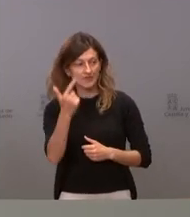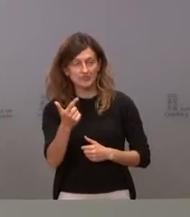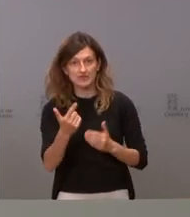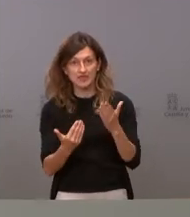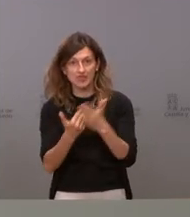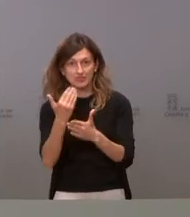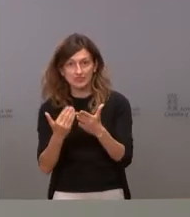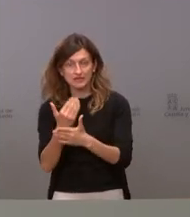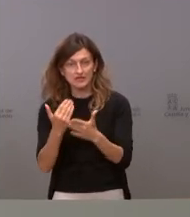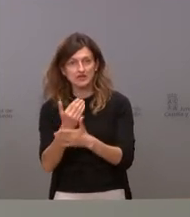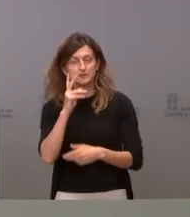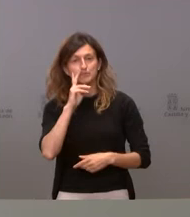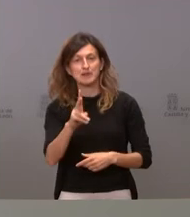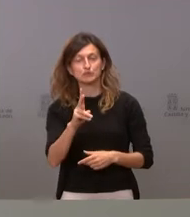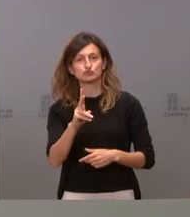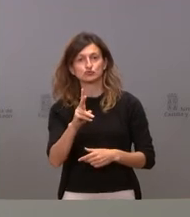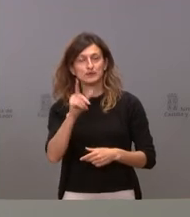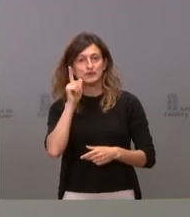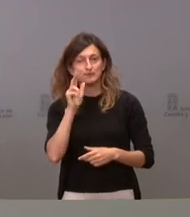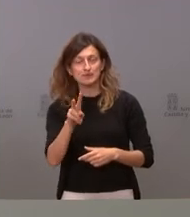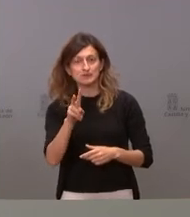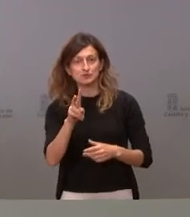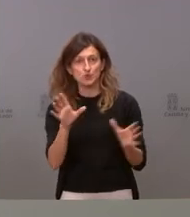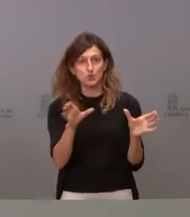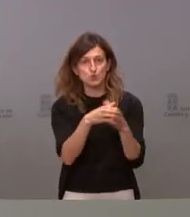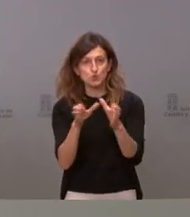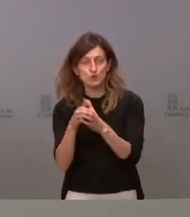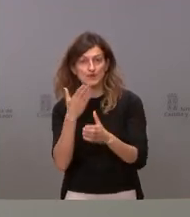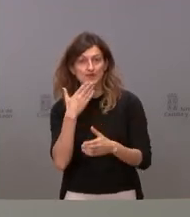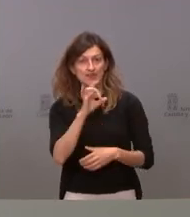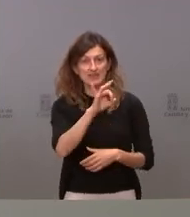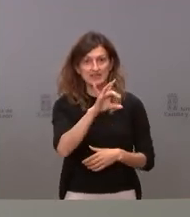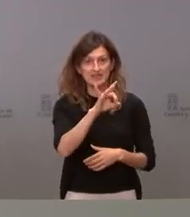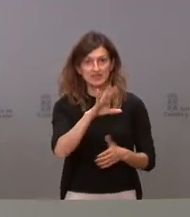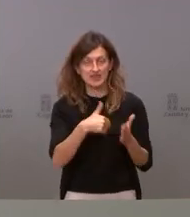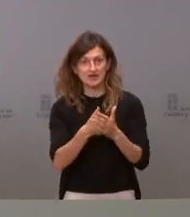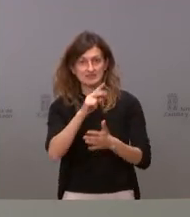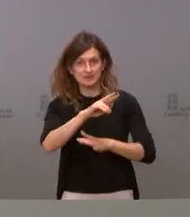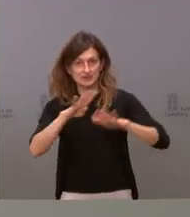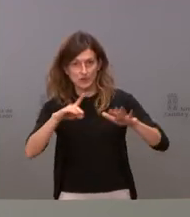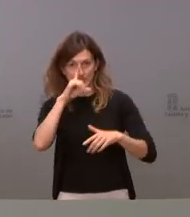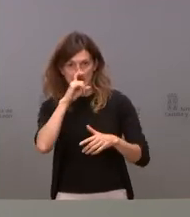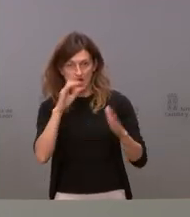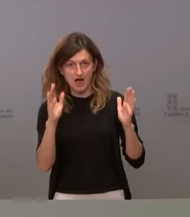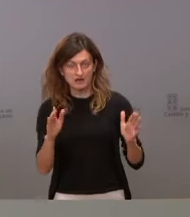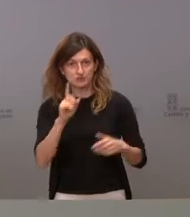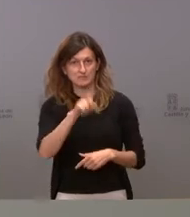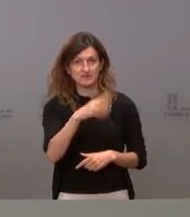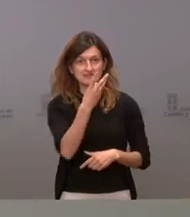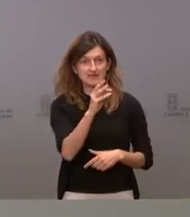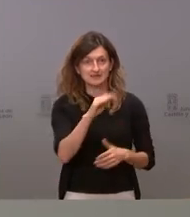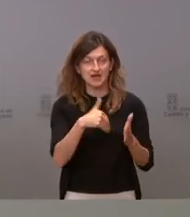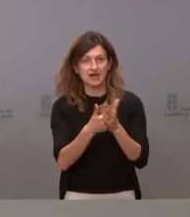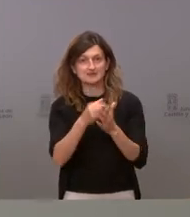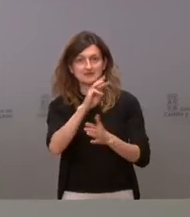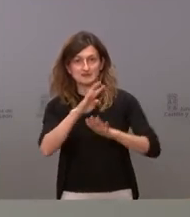seguimos detectando casos principalmente entre los grupos de edad de 15 a 29 años y de 30 a 39